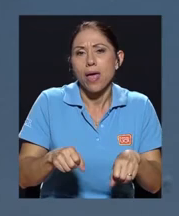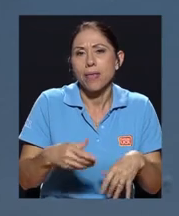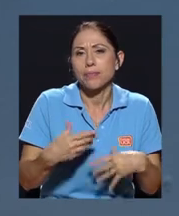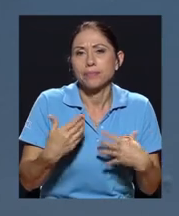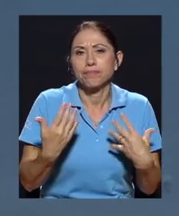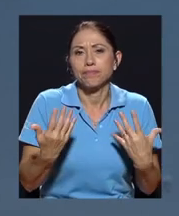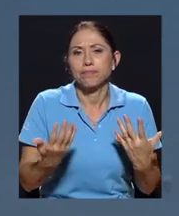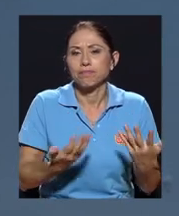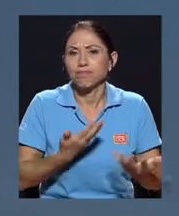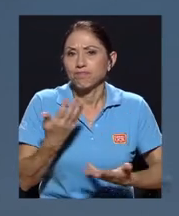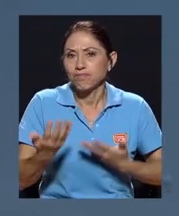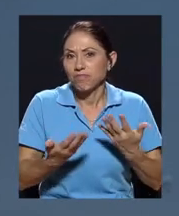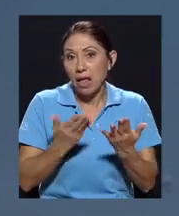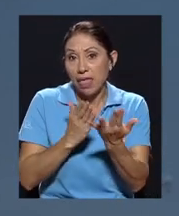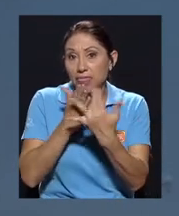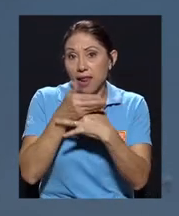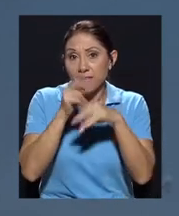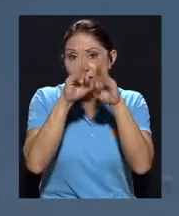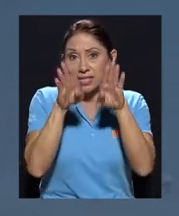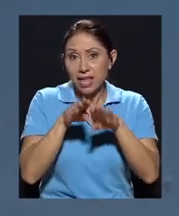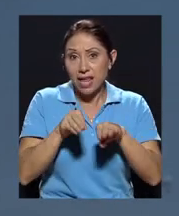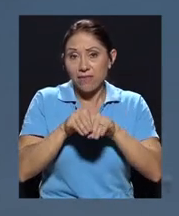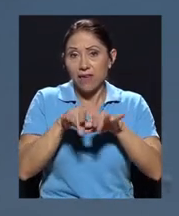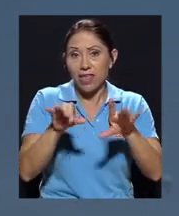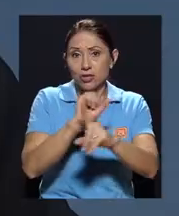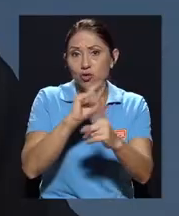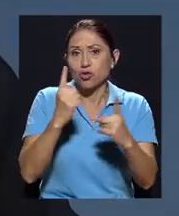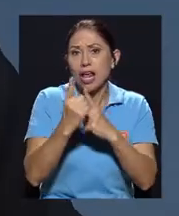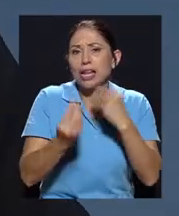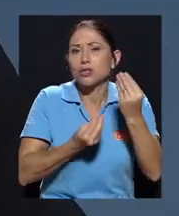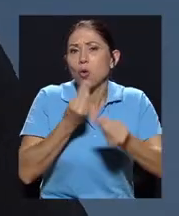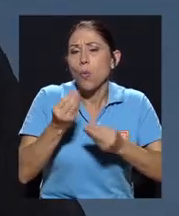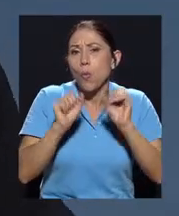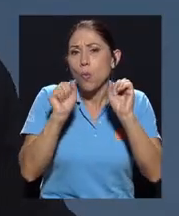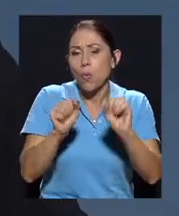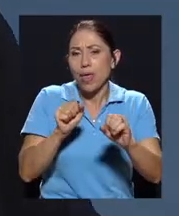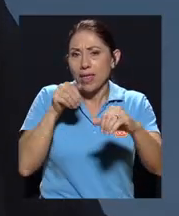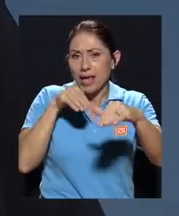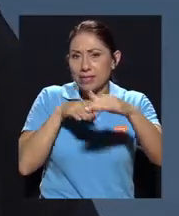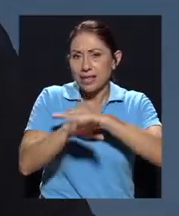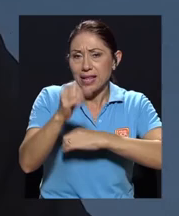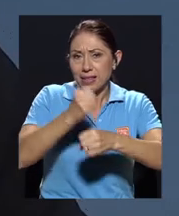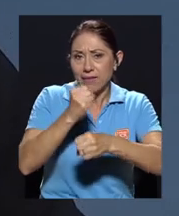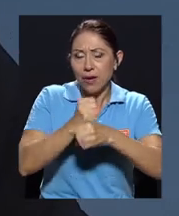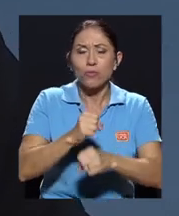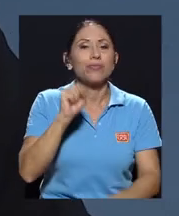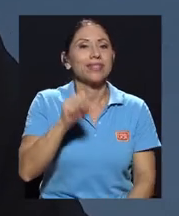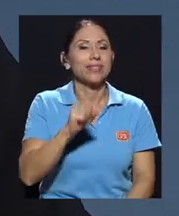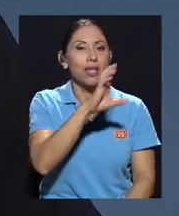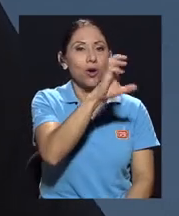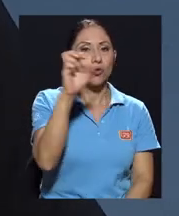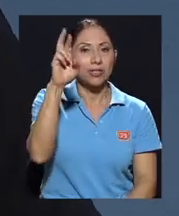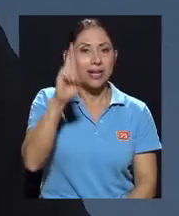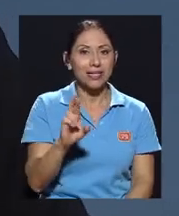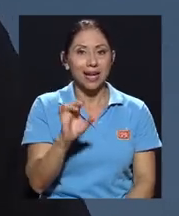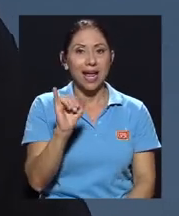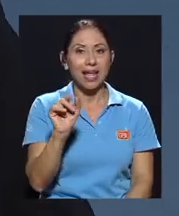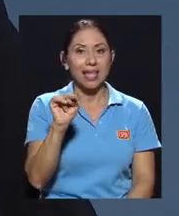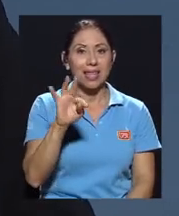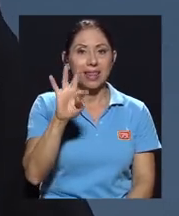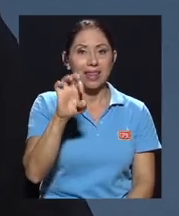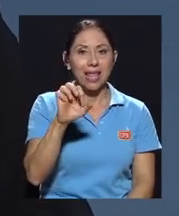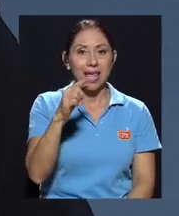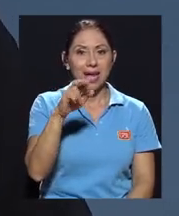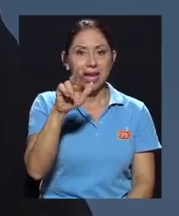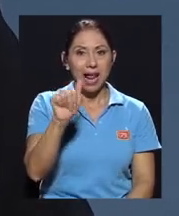también, mediante redes sociales, acceder al trabajo que están haciendo? Sí, perfecto. Costa Rica Íntegra está abierto a